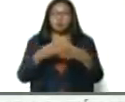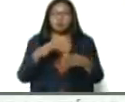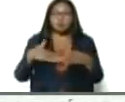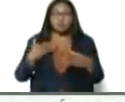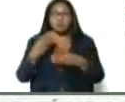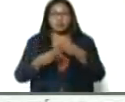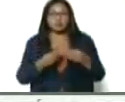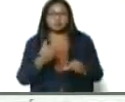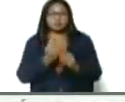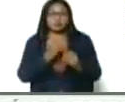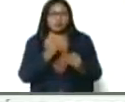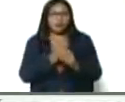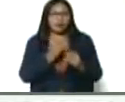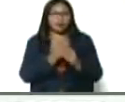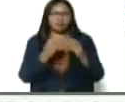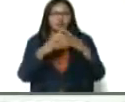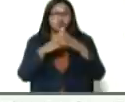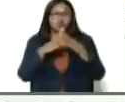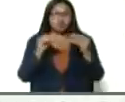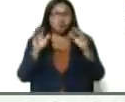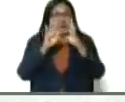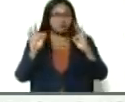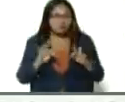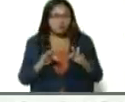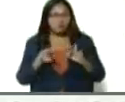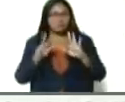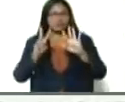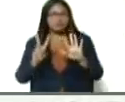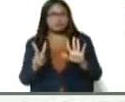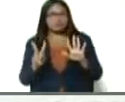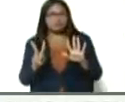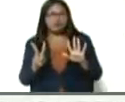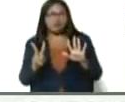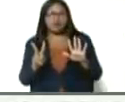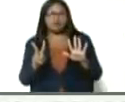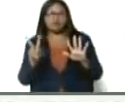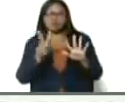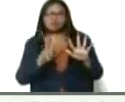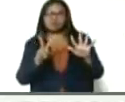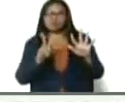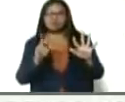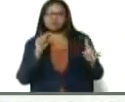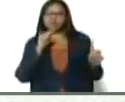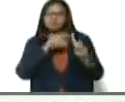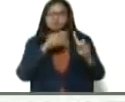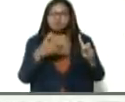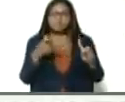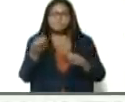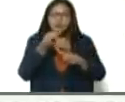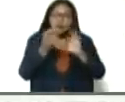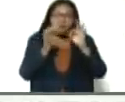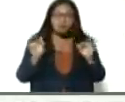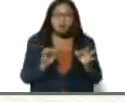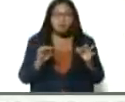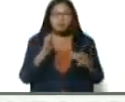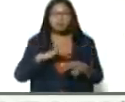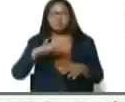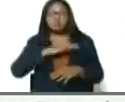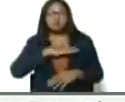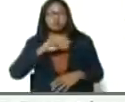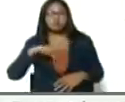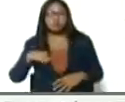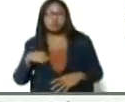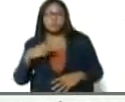trabajando todo este vértice 7 y buscando, buscando el punto donde hagamos la